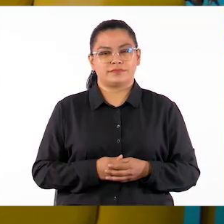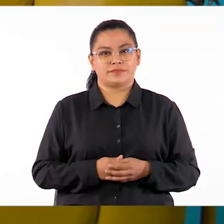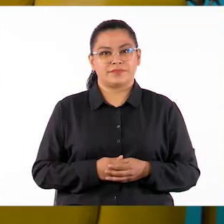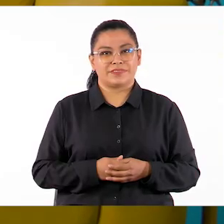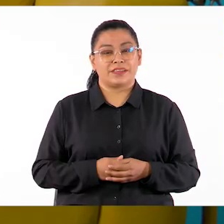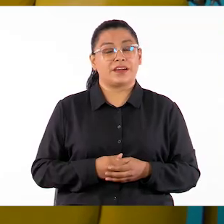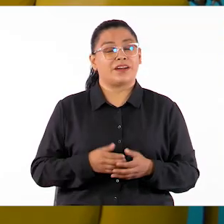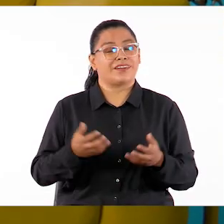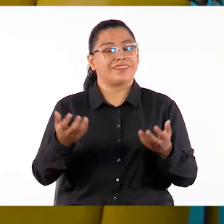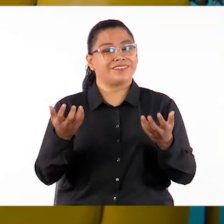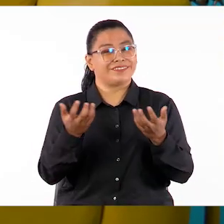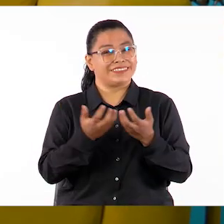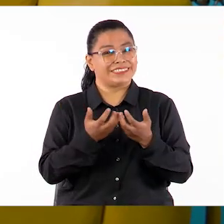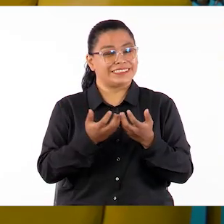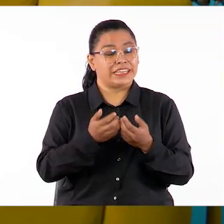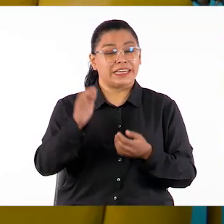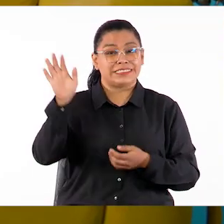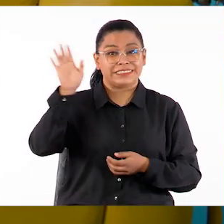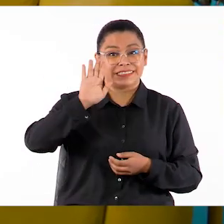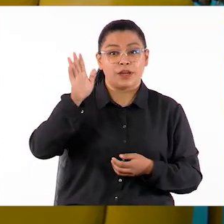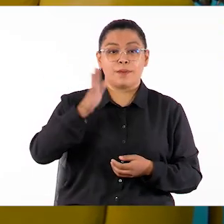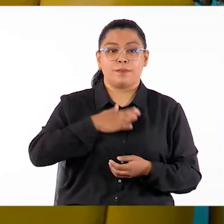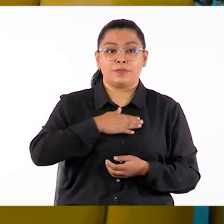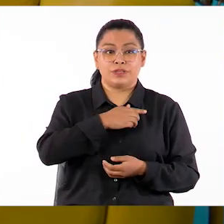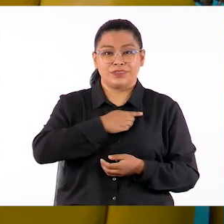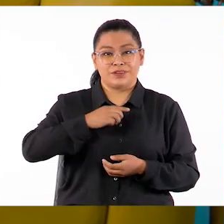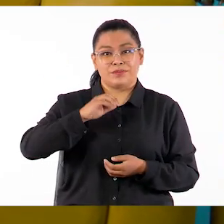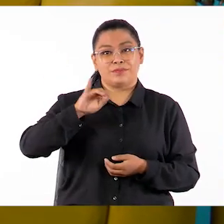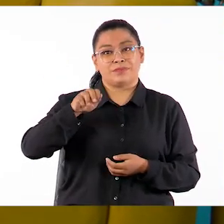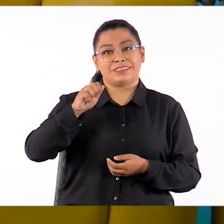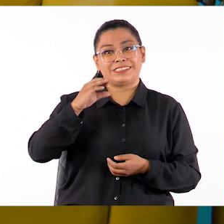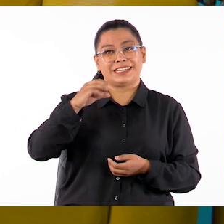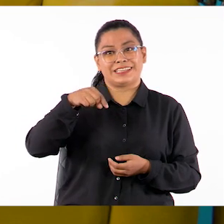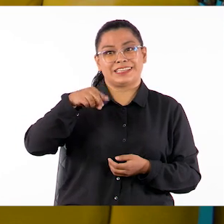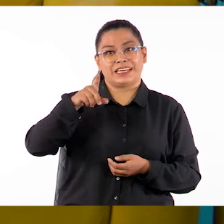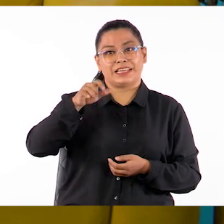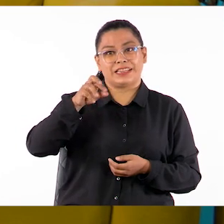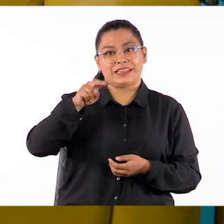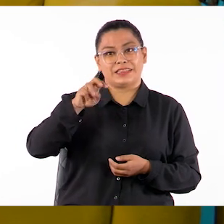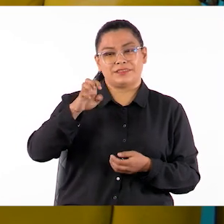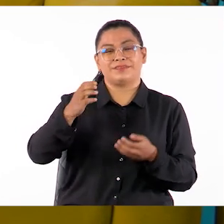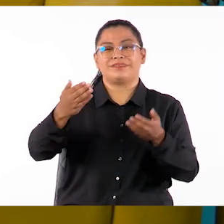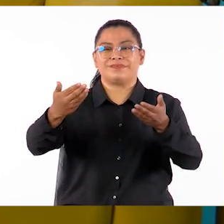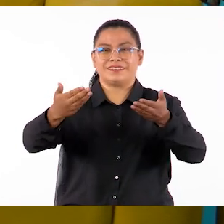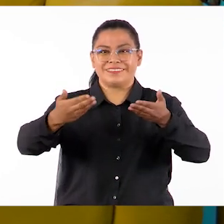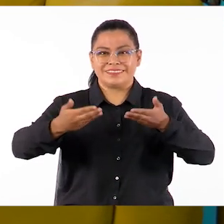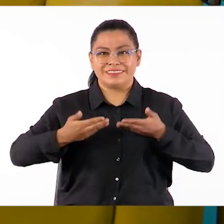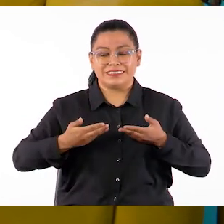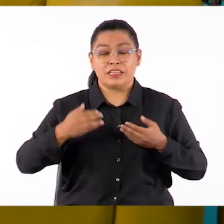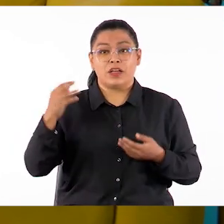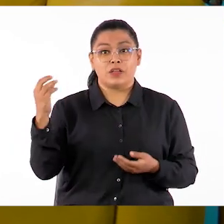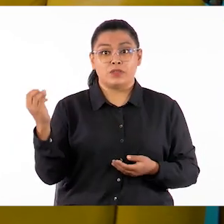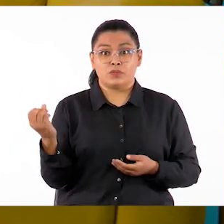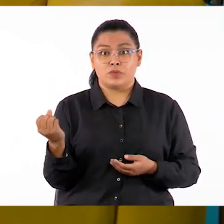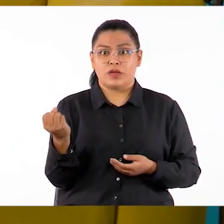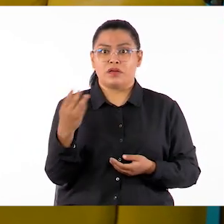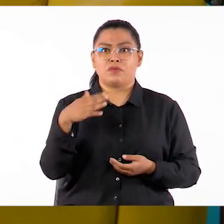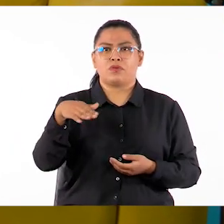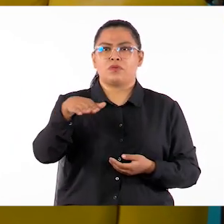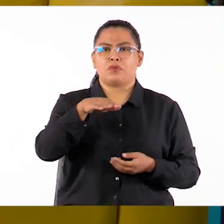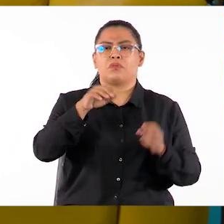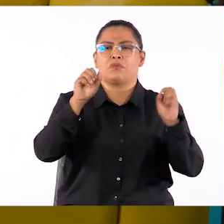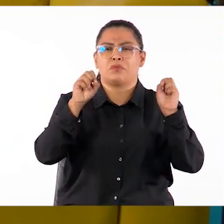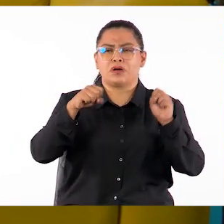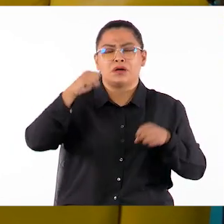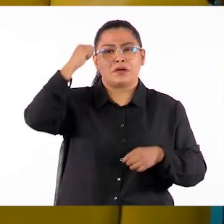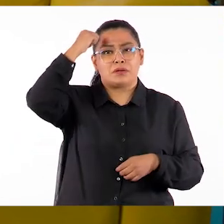Colegas, les saluda Jacqueline Aguirre y les doy la bienvenida a un nuevo espacio de aprendizaje. Este día